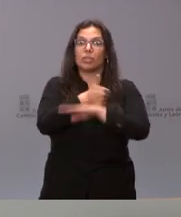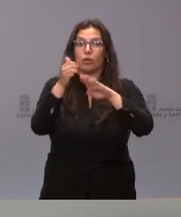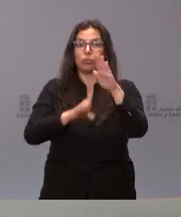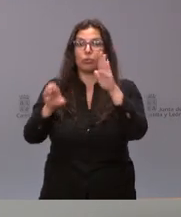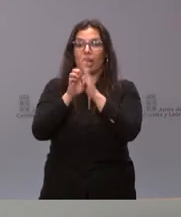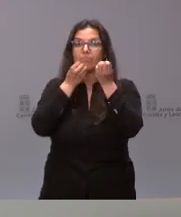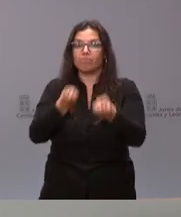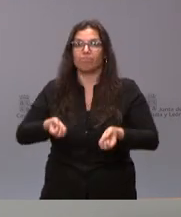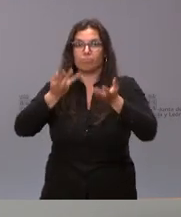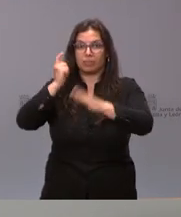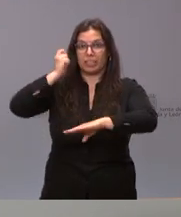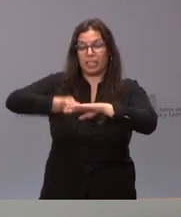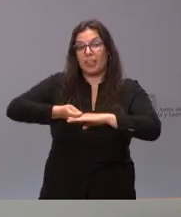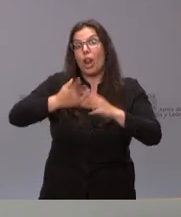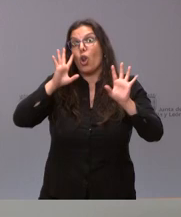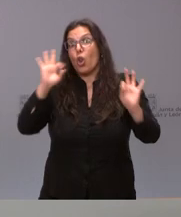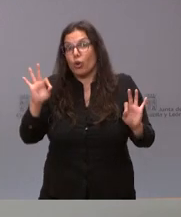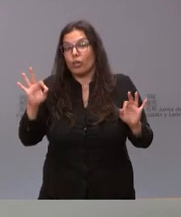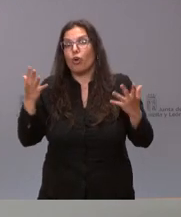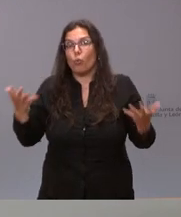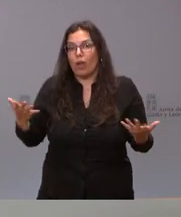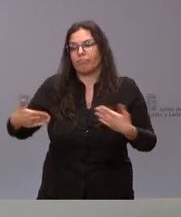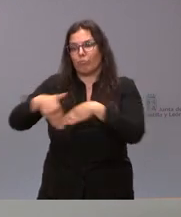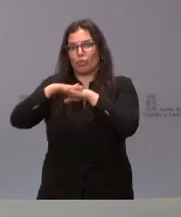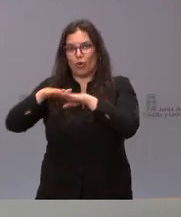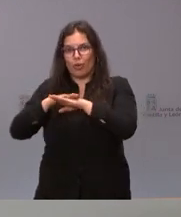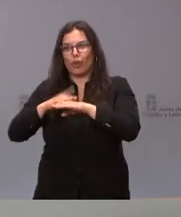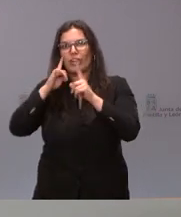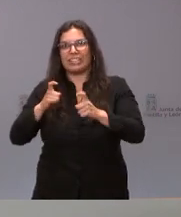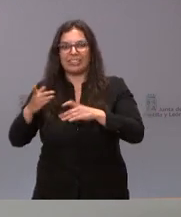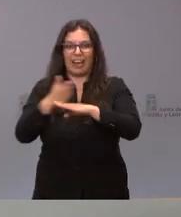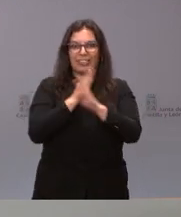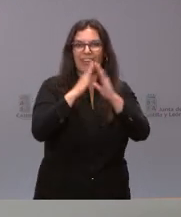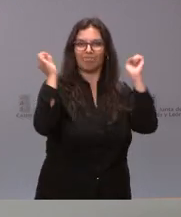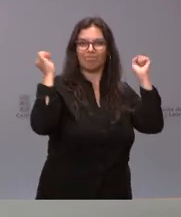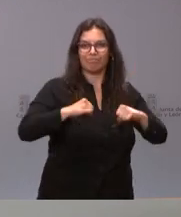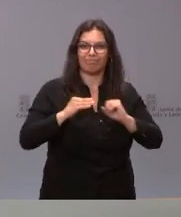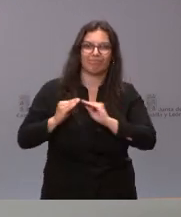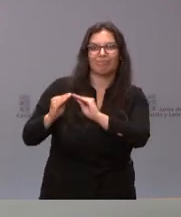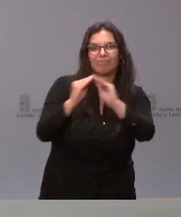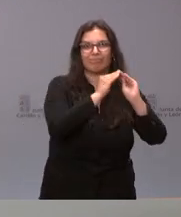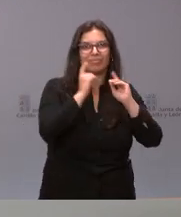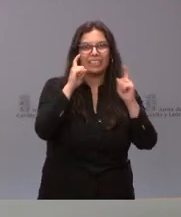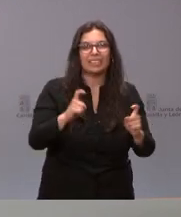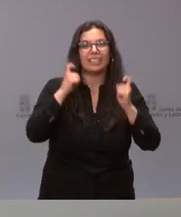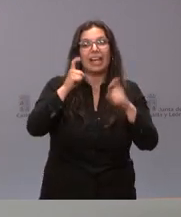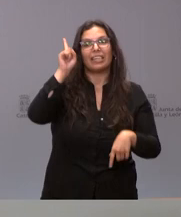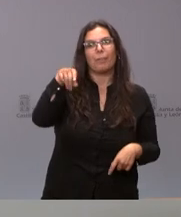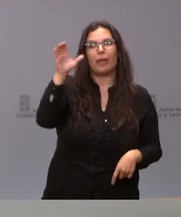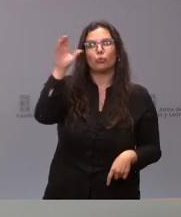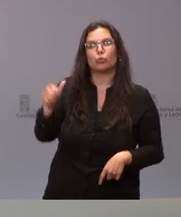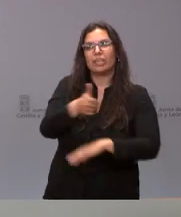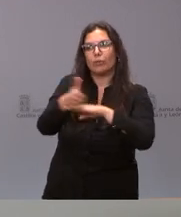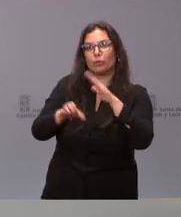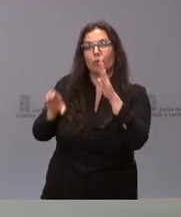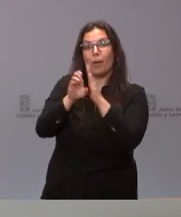quizá hubiera sido razonable que el Gobierno hubiera buscado en esta materia el más amplio consenso y también hubiera conocido la posición del Tribunal Constitucional para que